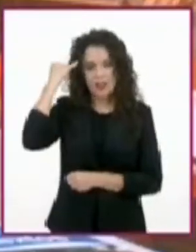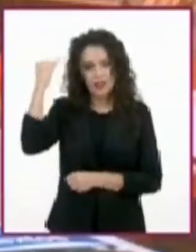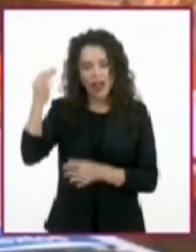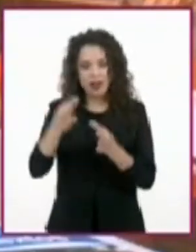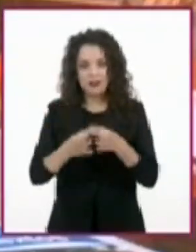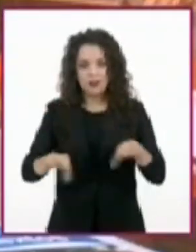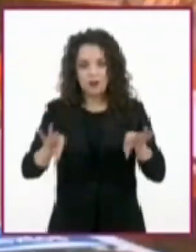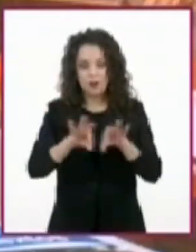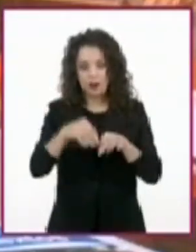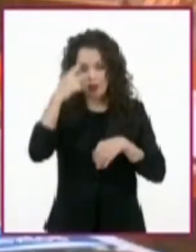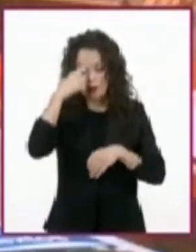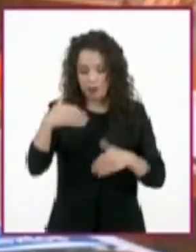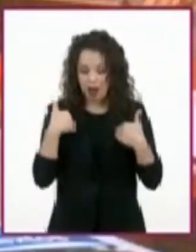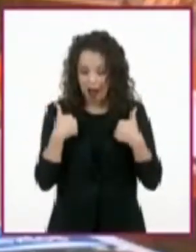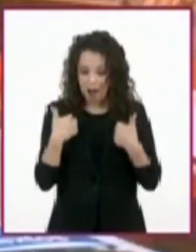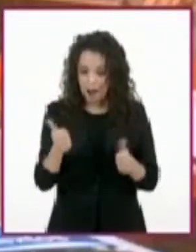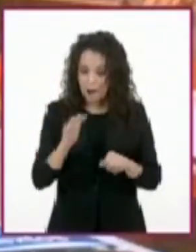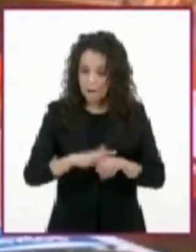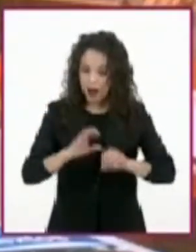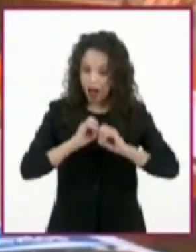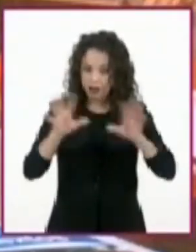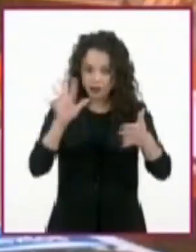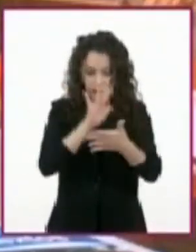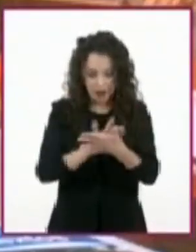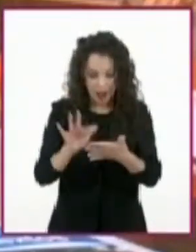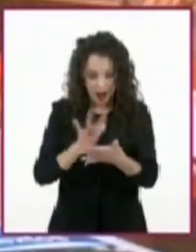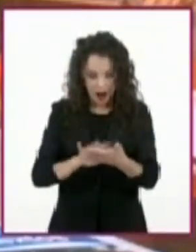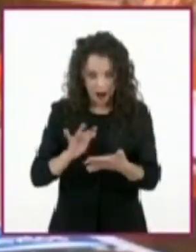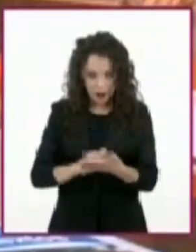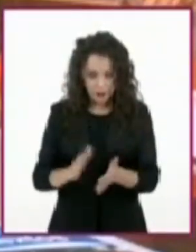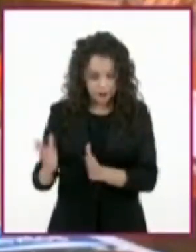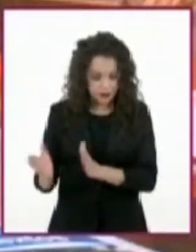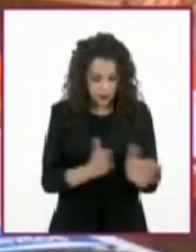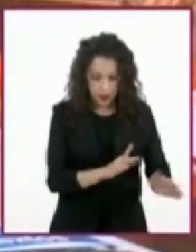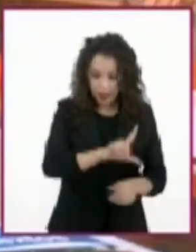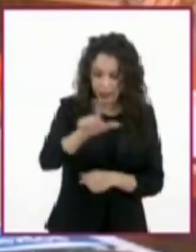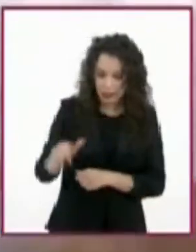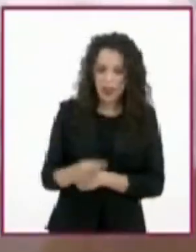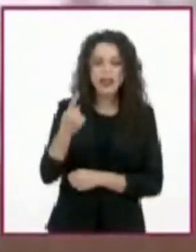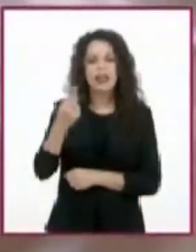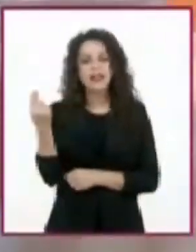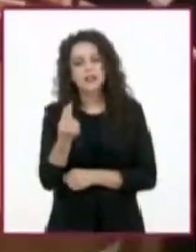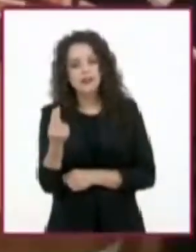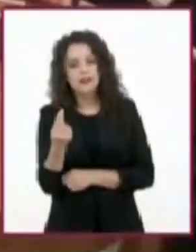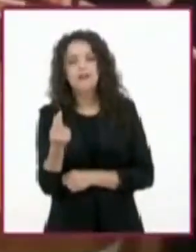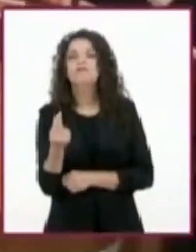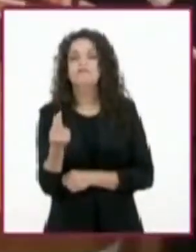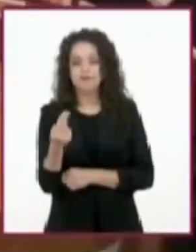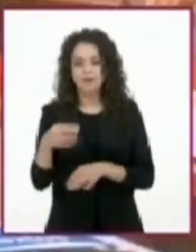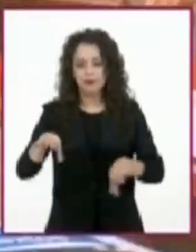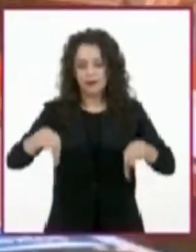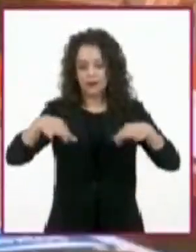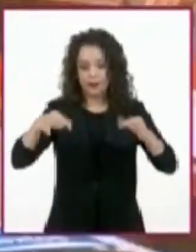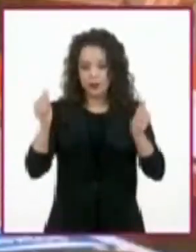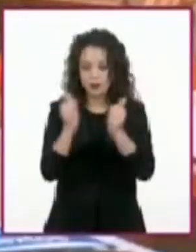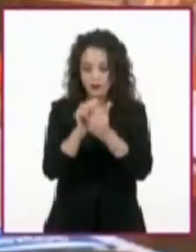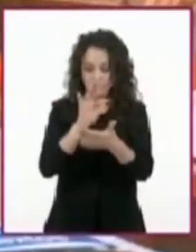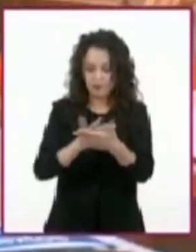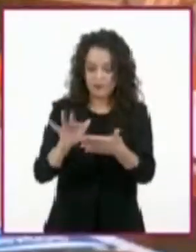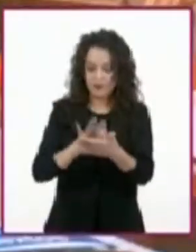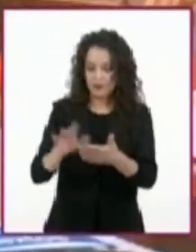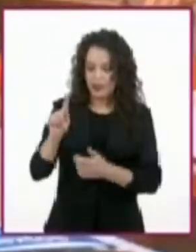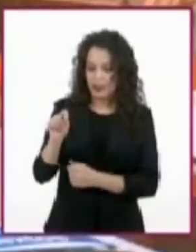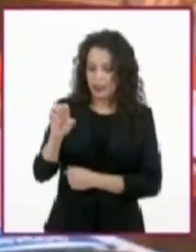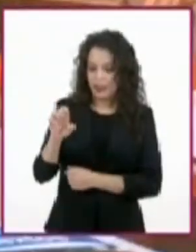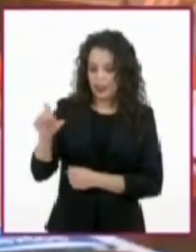lo que leemos. De nuevo, el único ingrediente que necesitamos es un texto. El primer paso